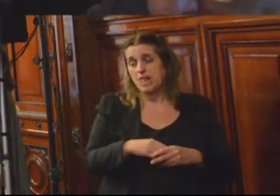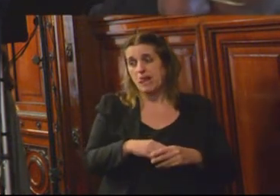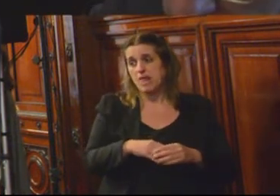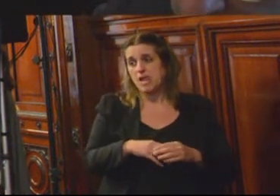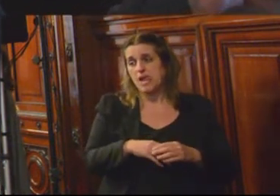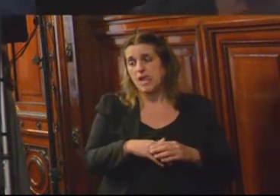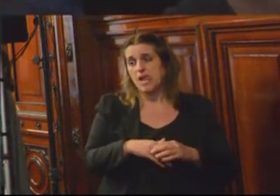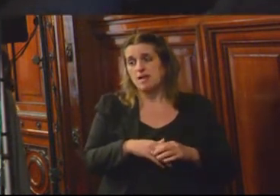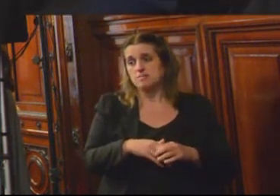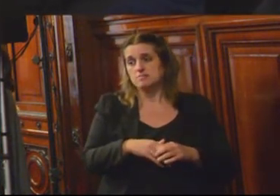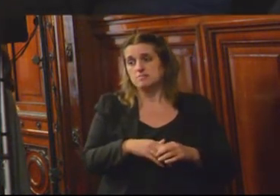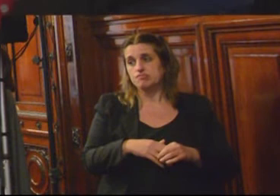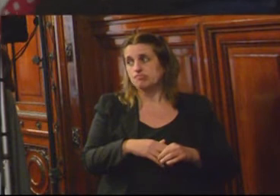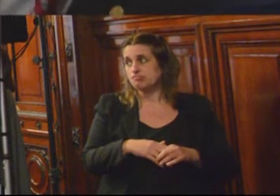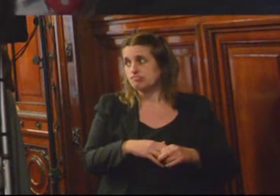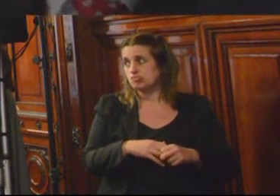Sí,